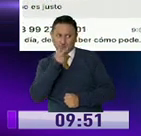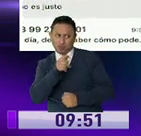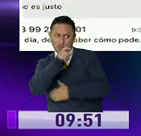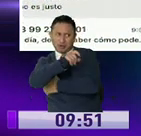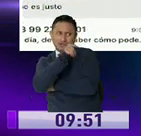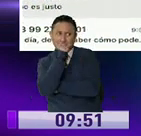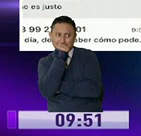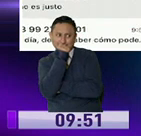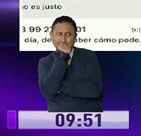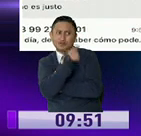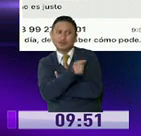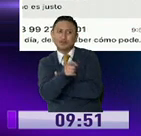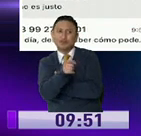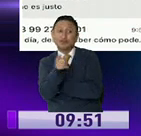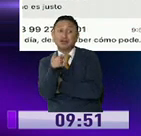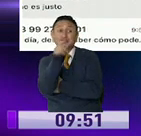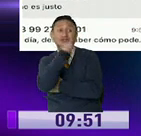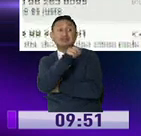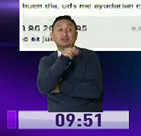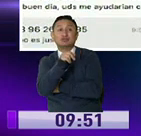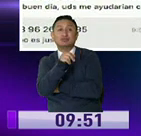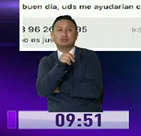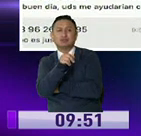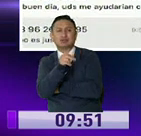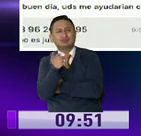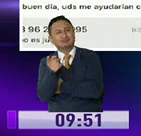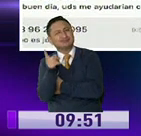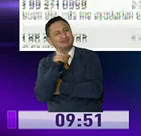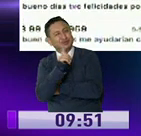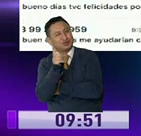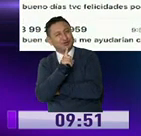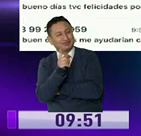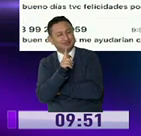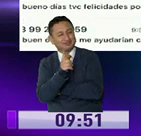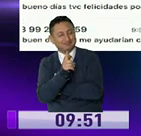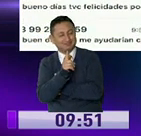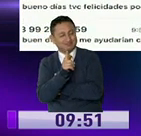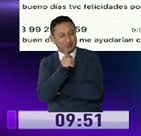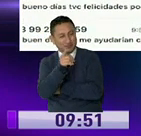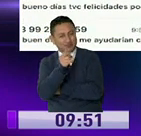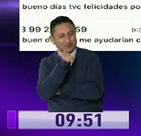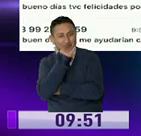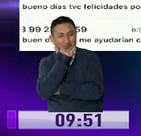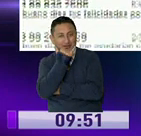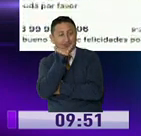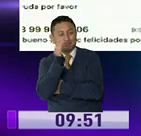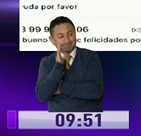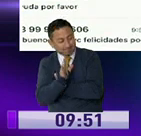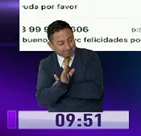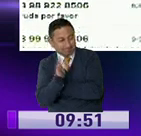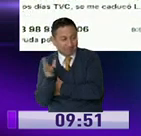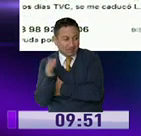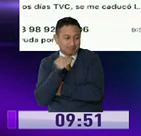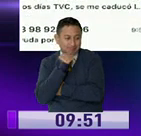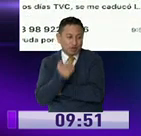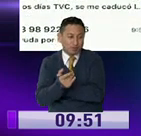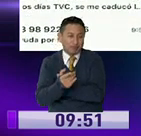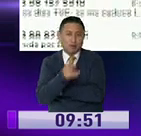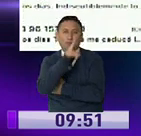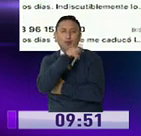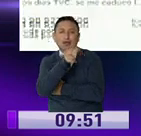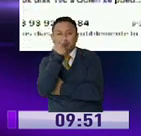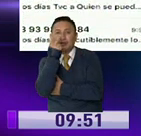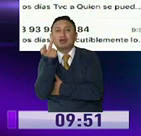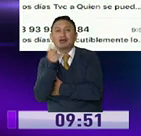las personas que tienen, a eso les dan y a los que no tienen, no, no es así, no, no es así. A ver, ¿cómo van a ir viendo la cara?